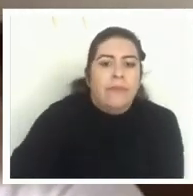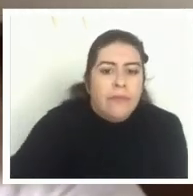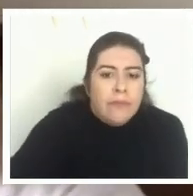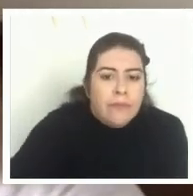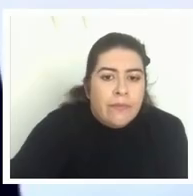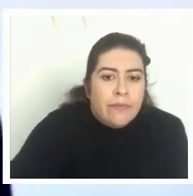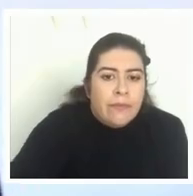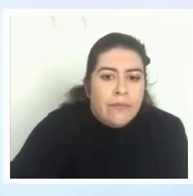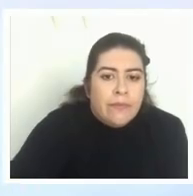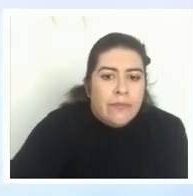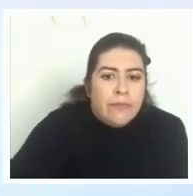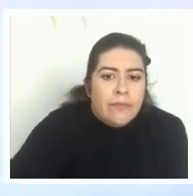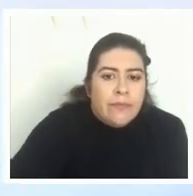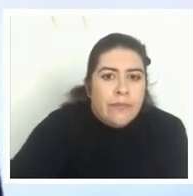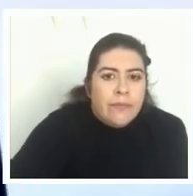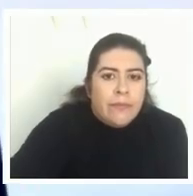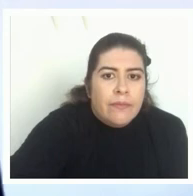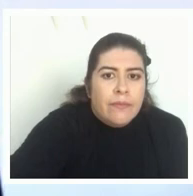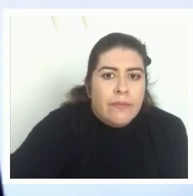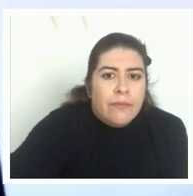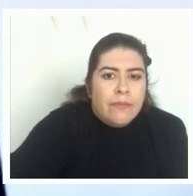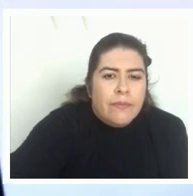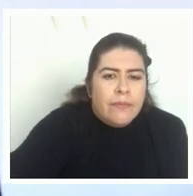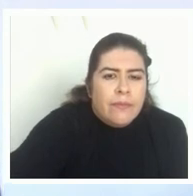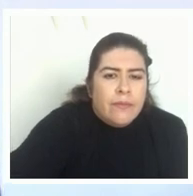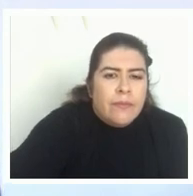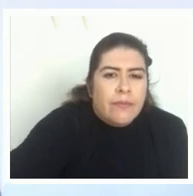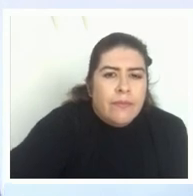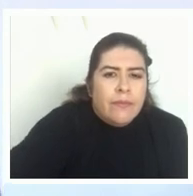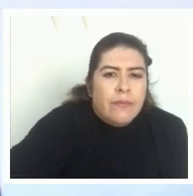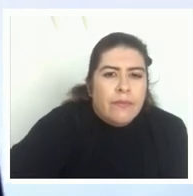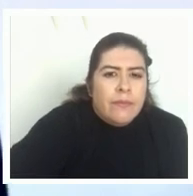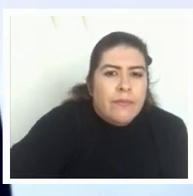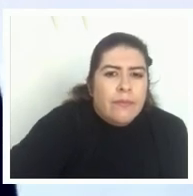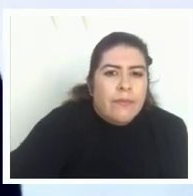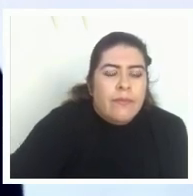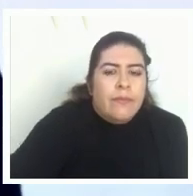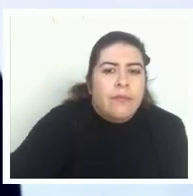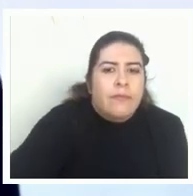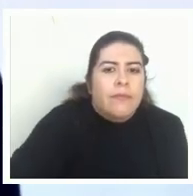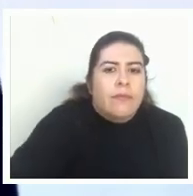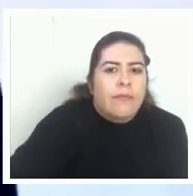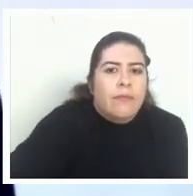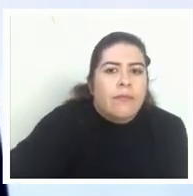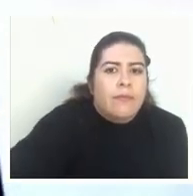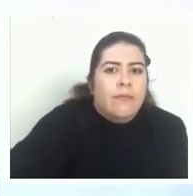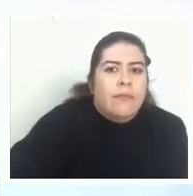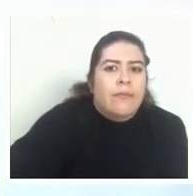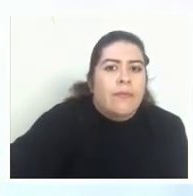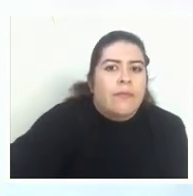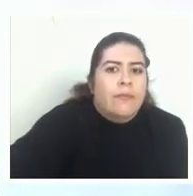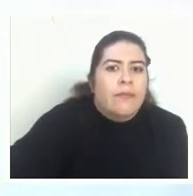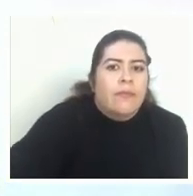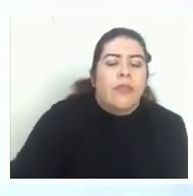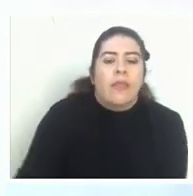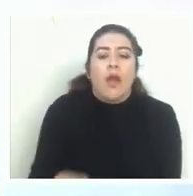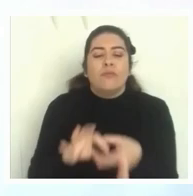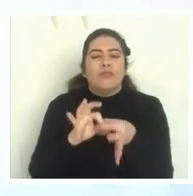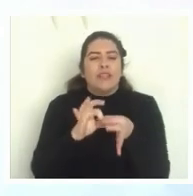muchas gracias Luis si al respecto de cómo avanzar en un sistema más